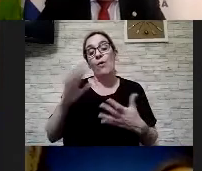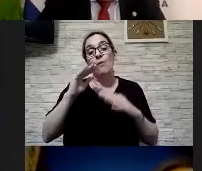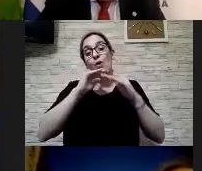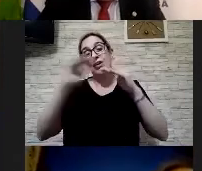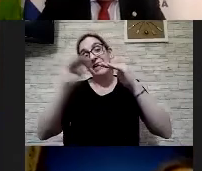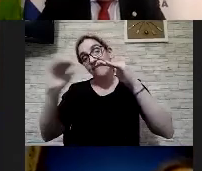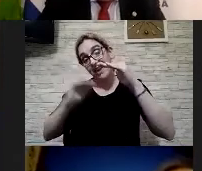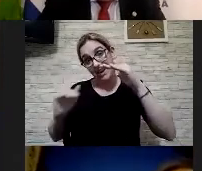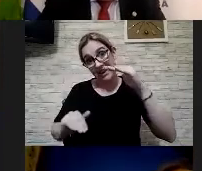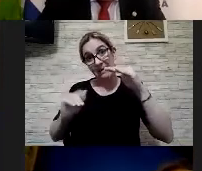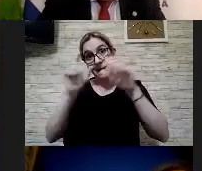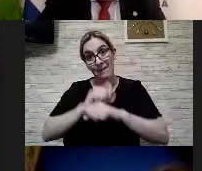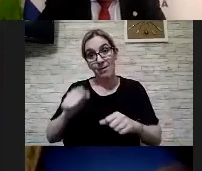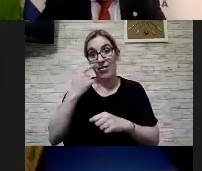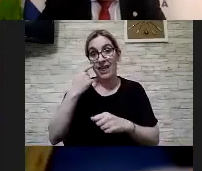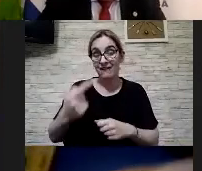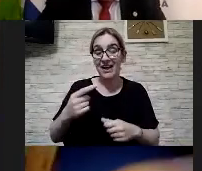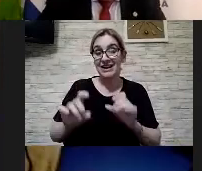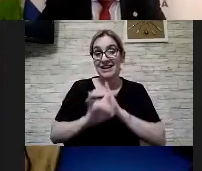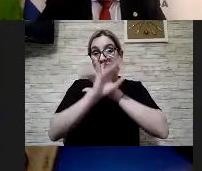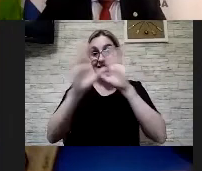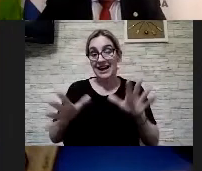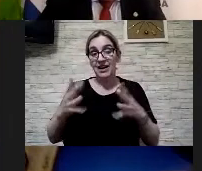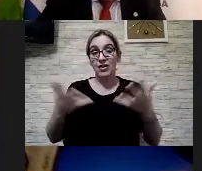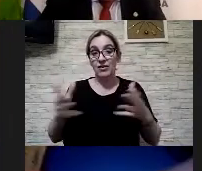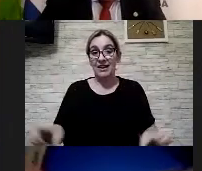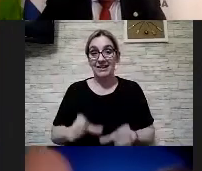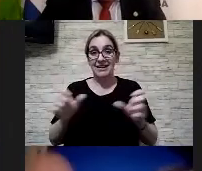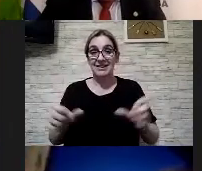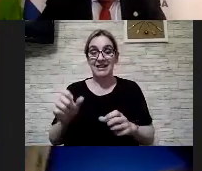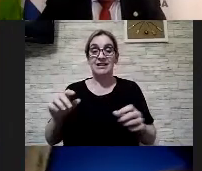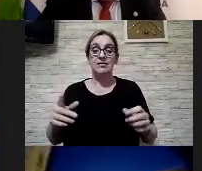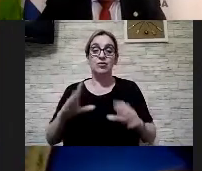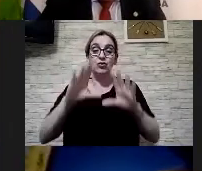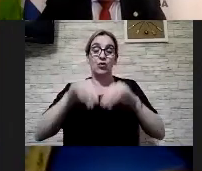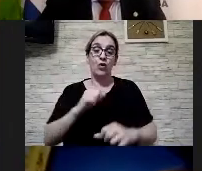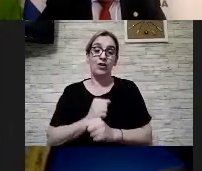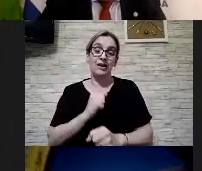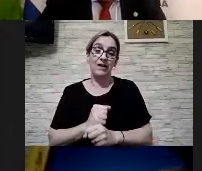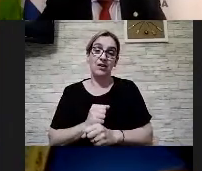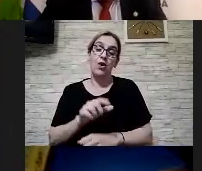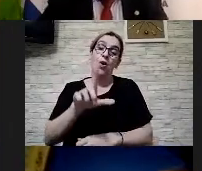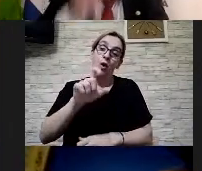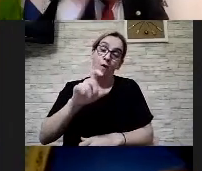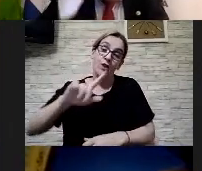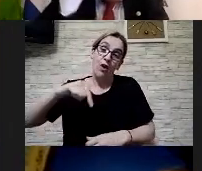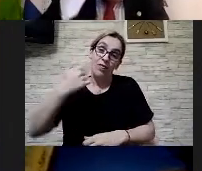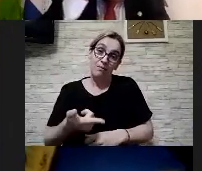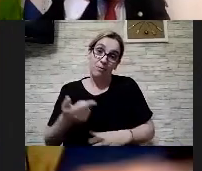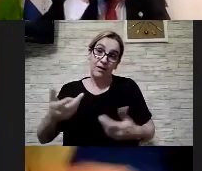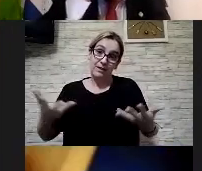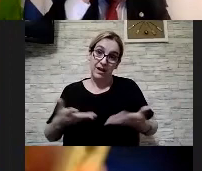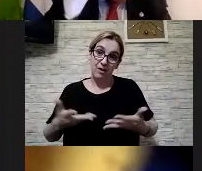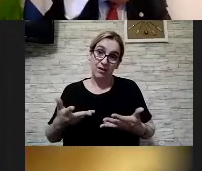para poder bajar a tierra digamos las acciones y bueno obviamente pues eso implica también un